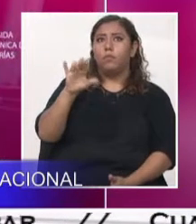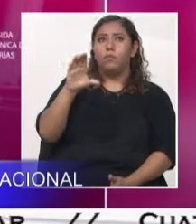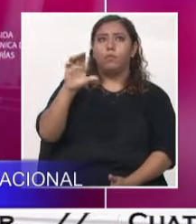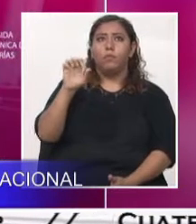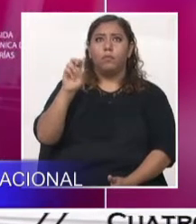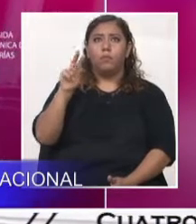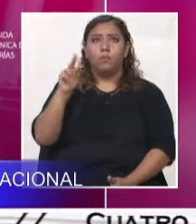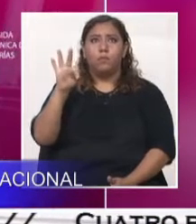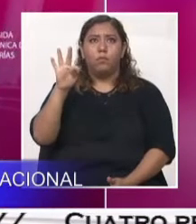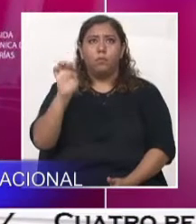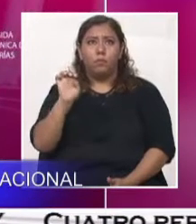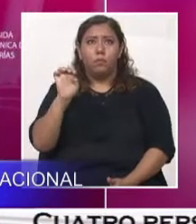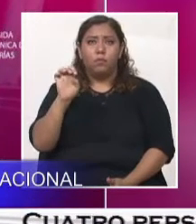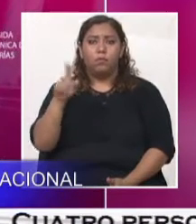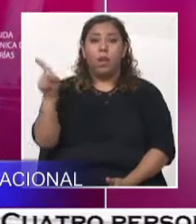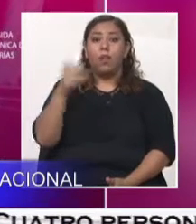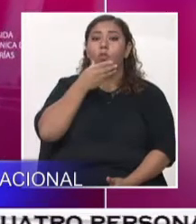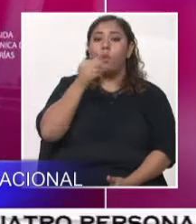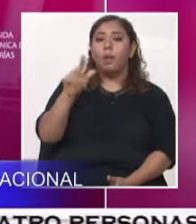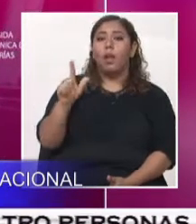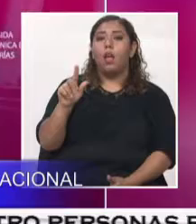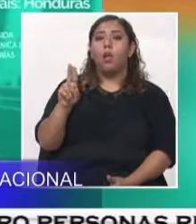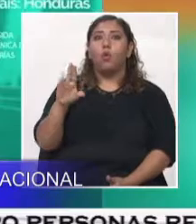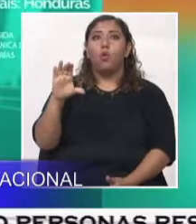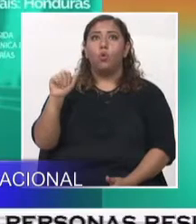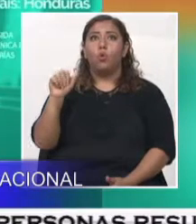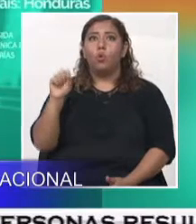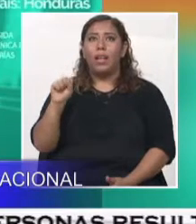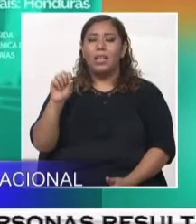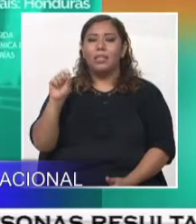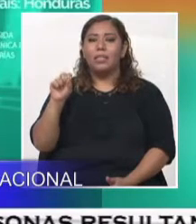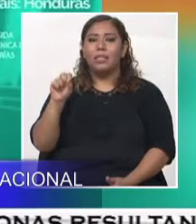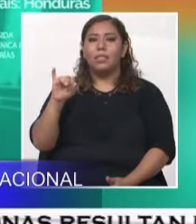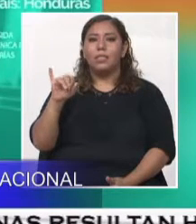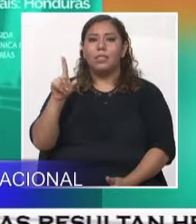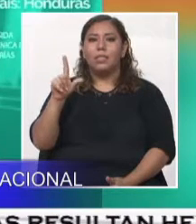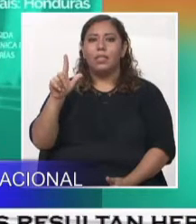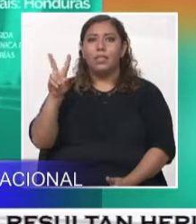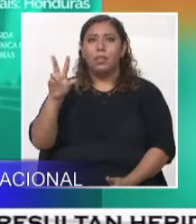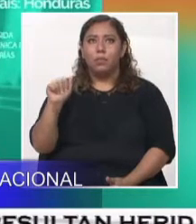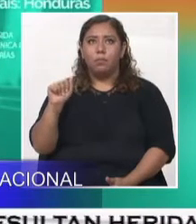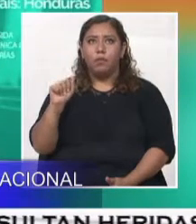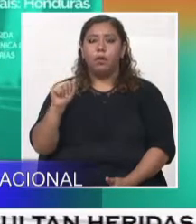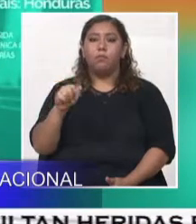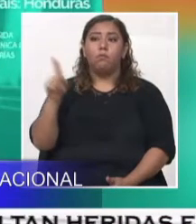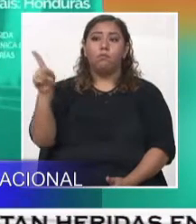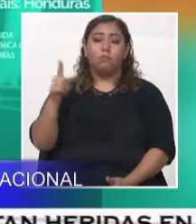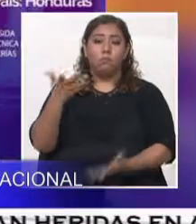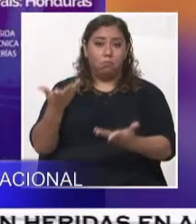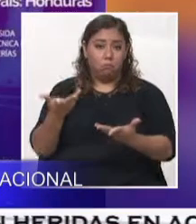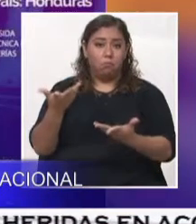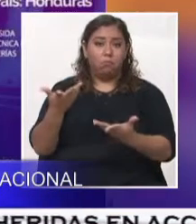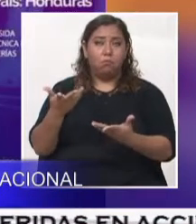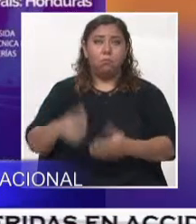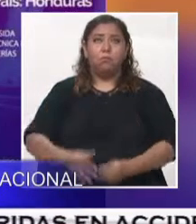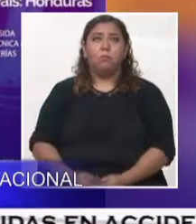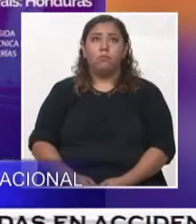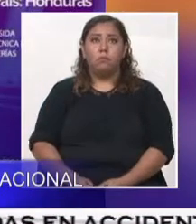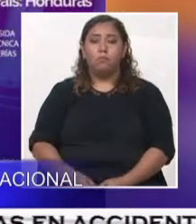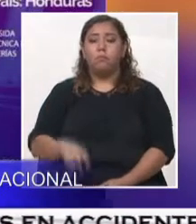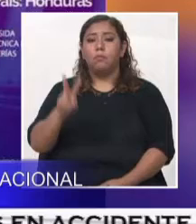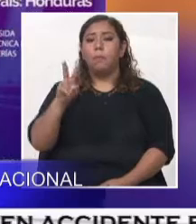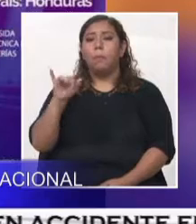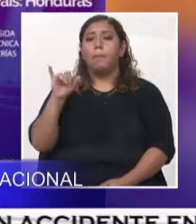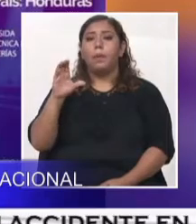secretario... tenemos para el caso a Lucas... Lucas Silva, él es especialista en resolución de crisis, don Víctor